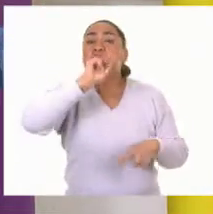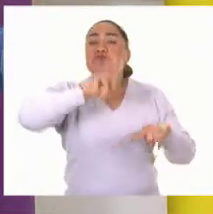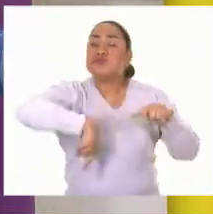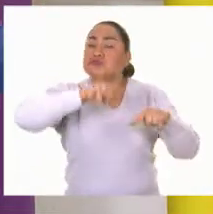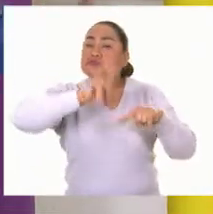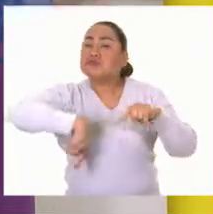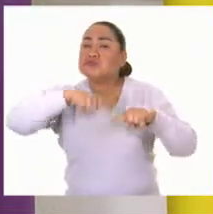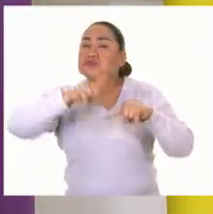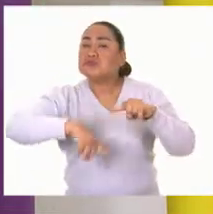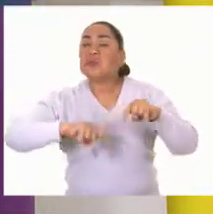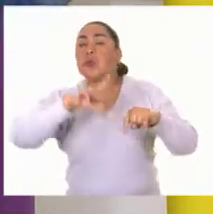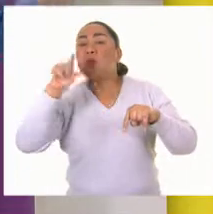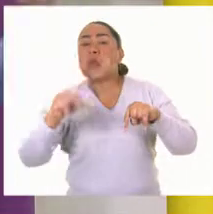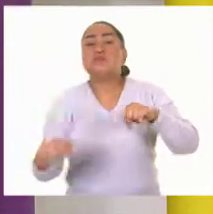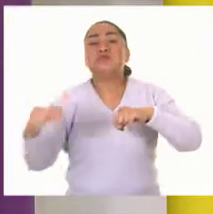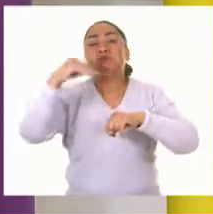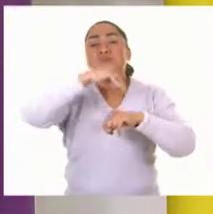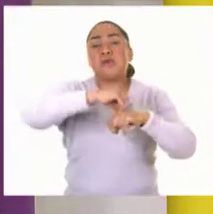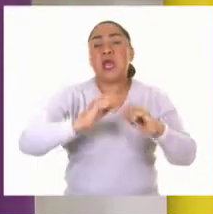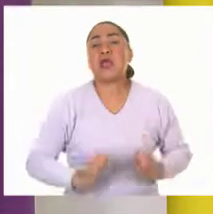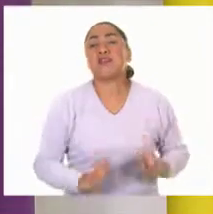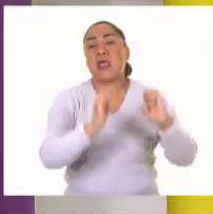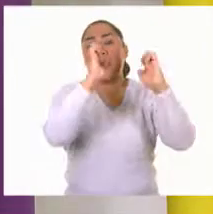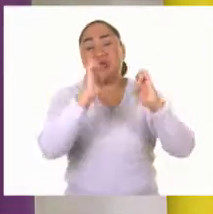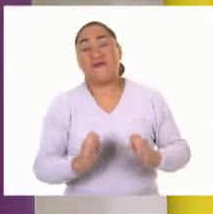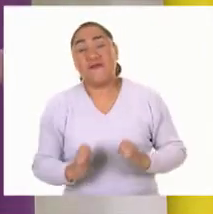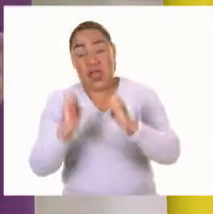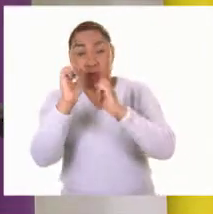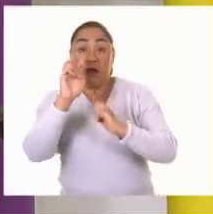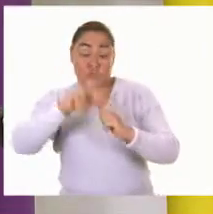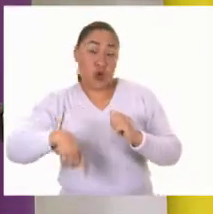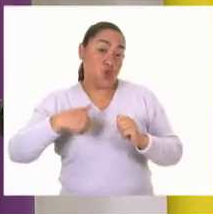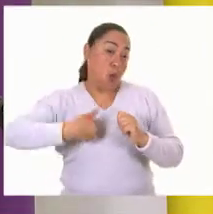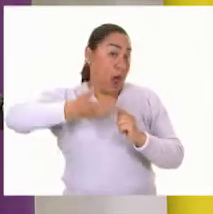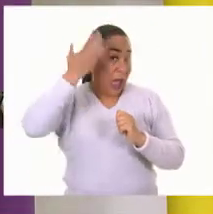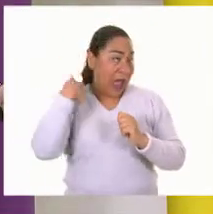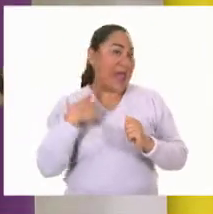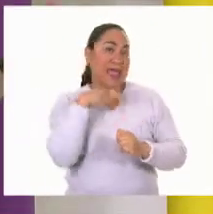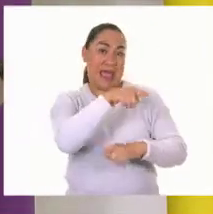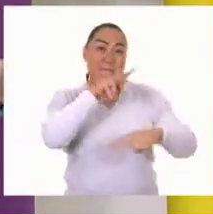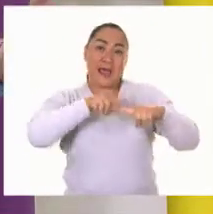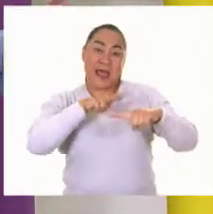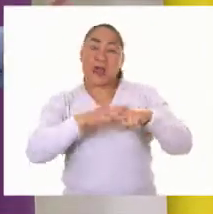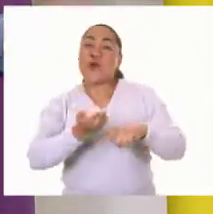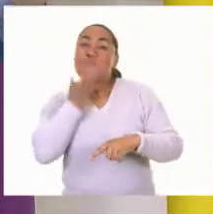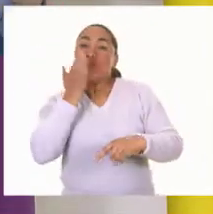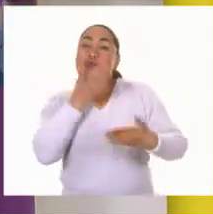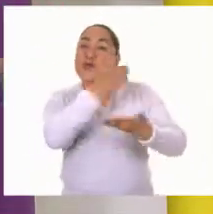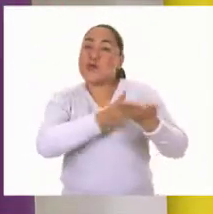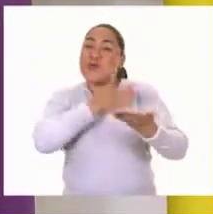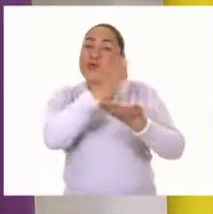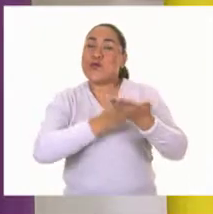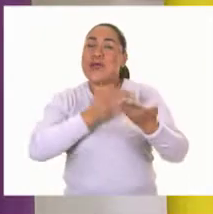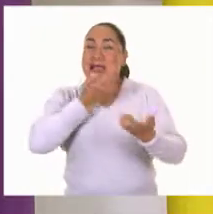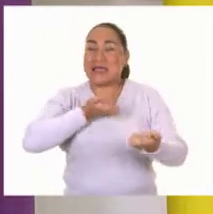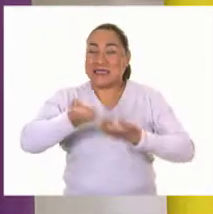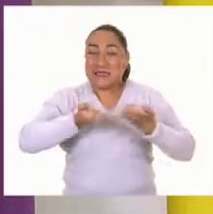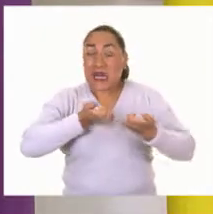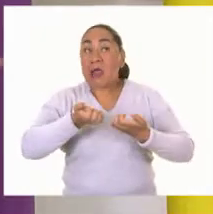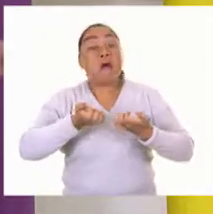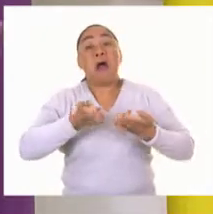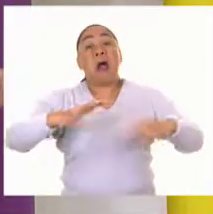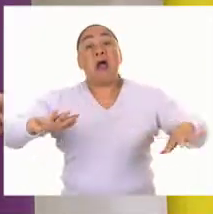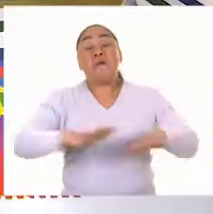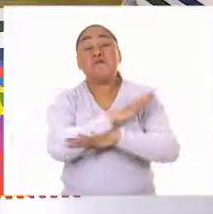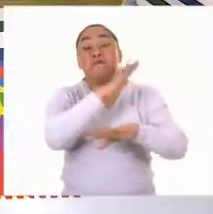construyeron un edificio ahí. Y a ese parque yo iba a hacer ejercicio y ahora en el edificio puse un gimnasio